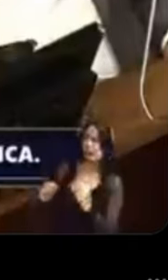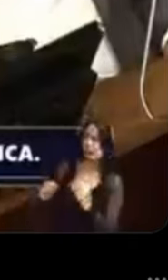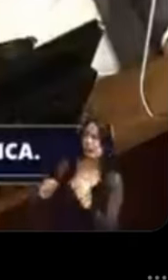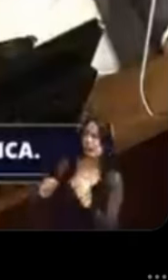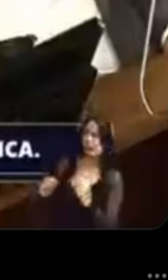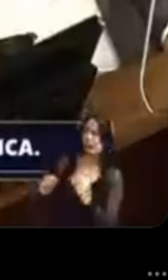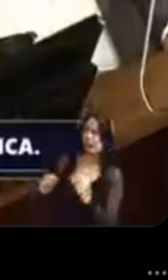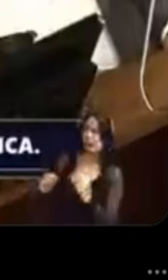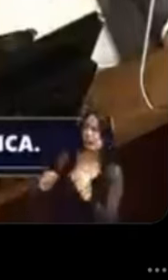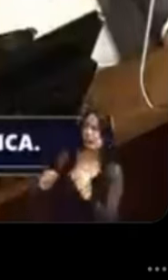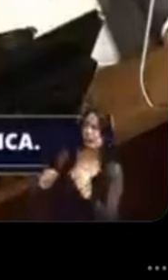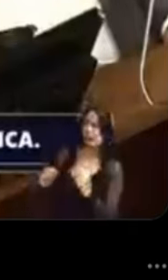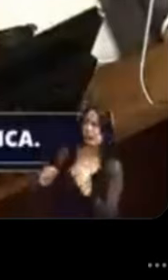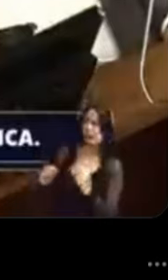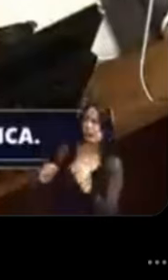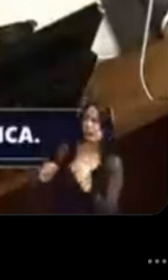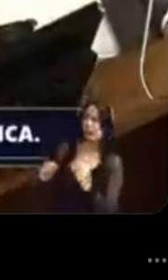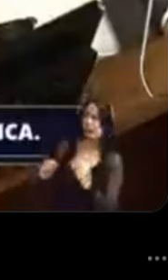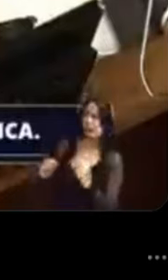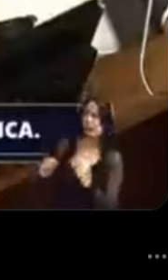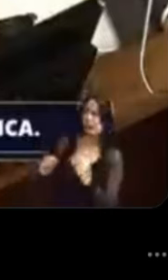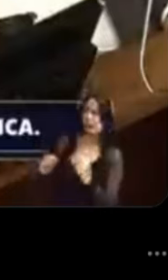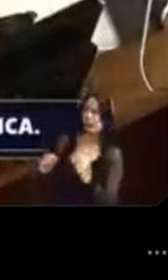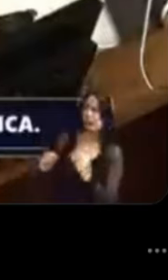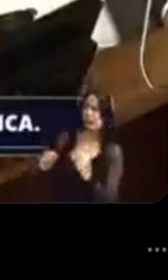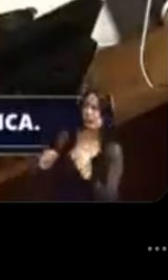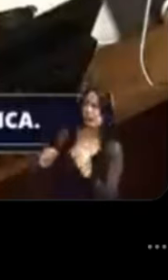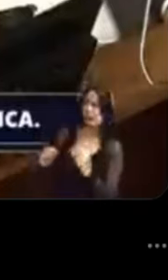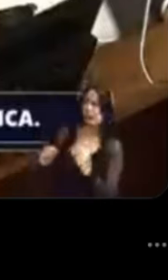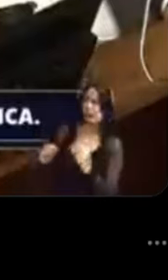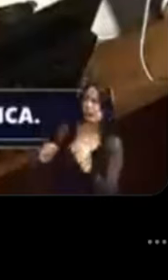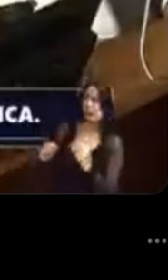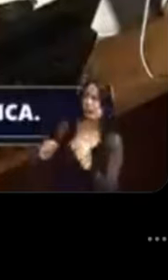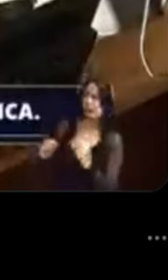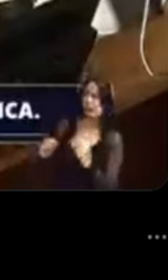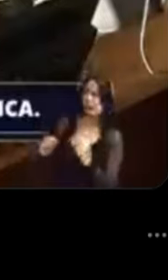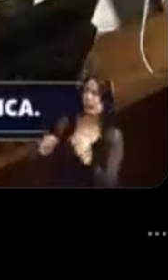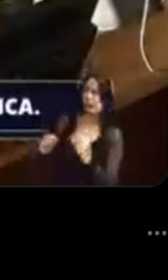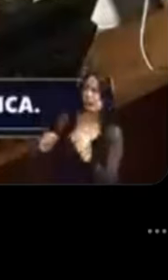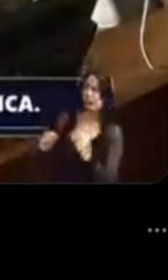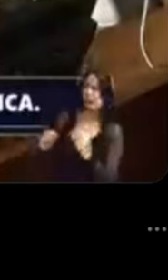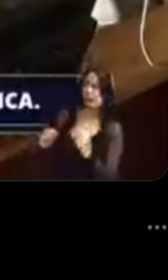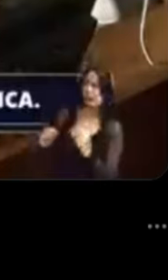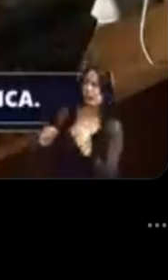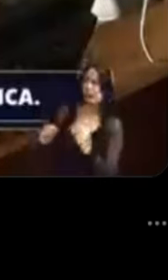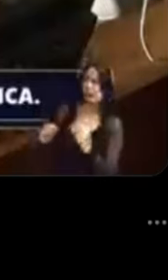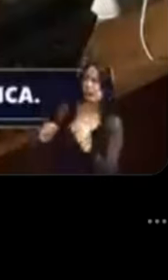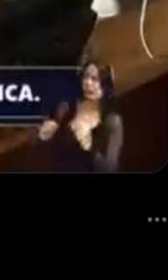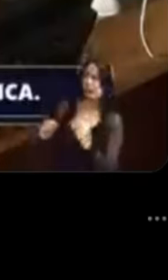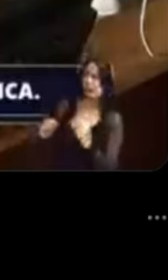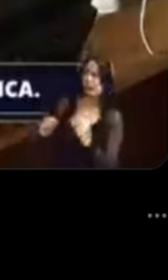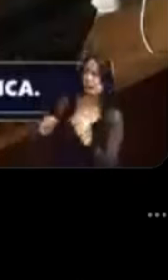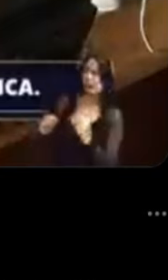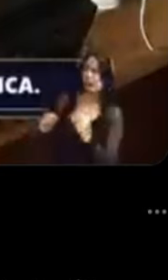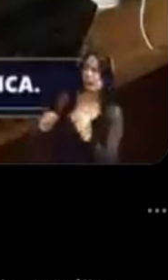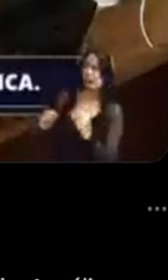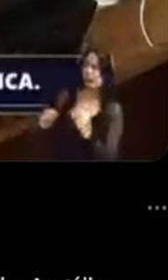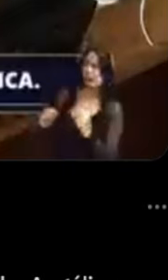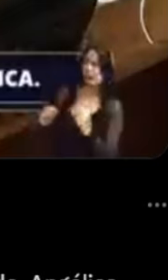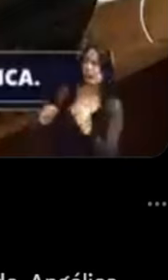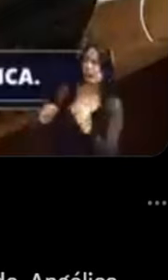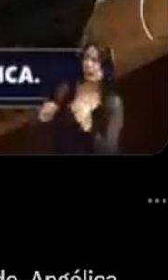fue el viernes. En cambio hoy, señora presidenta, rueda de prensa, todos los partidos supuestamente